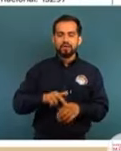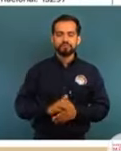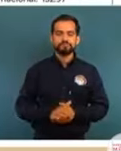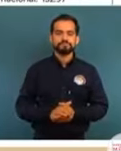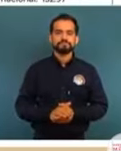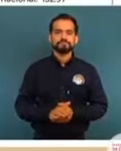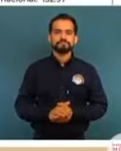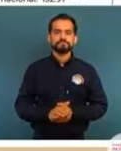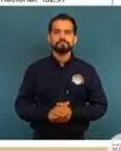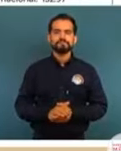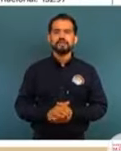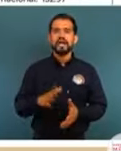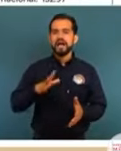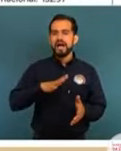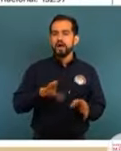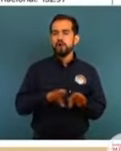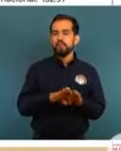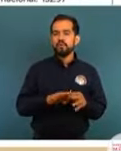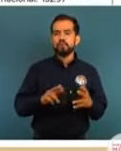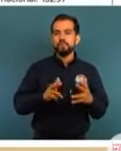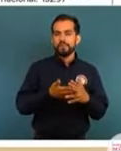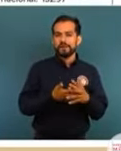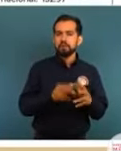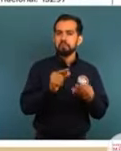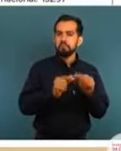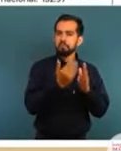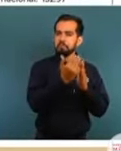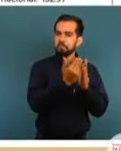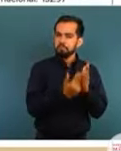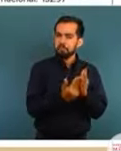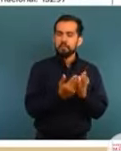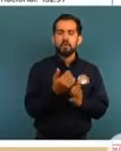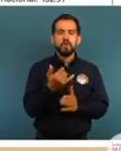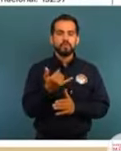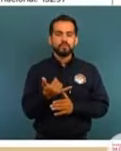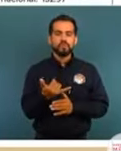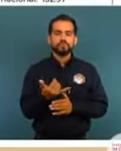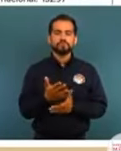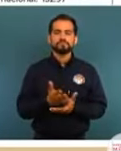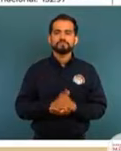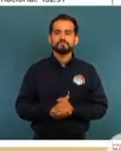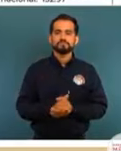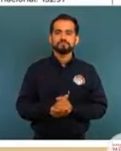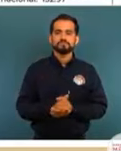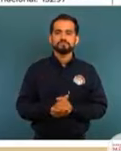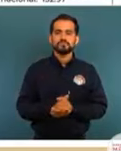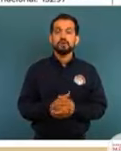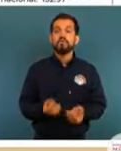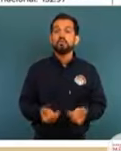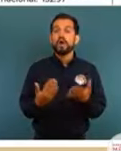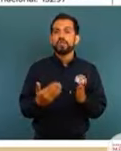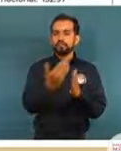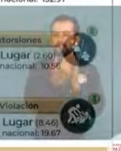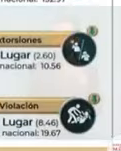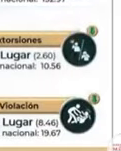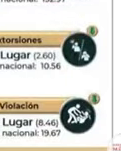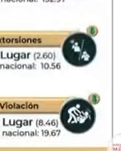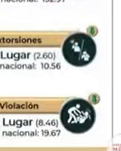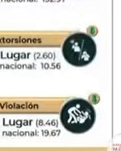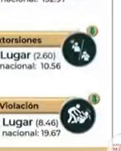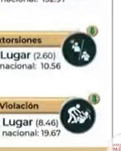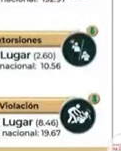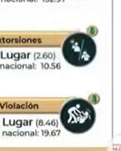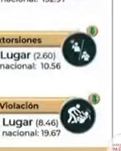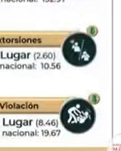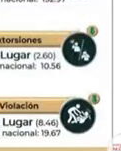los homicidios a la baja. En total de homicidios ocupa el 26